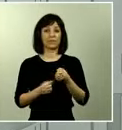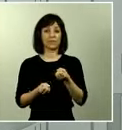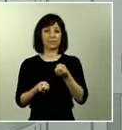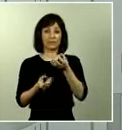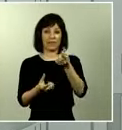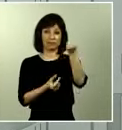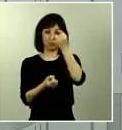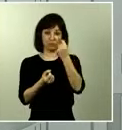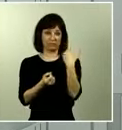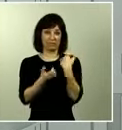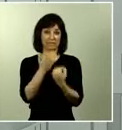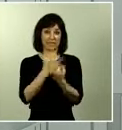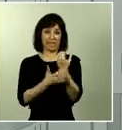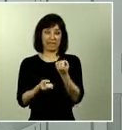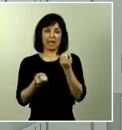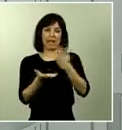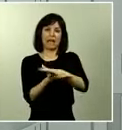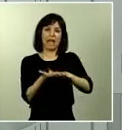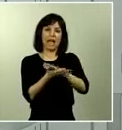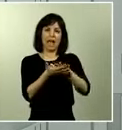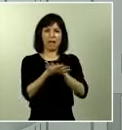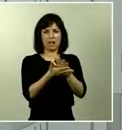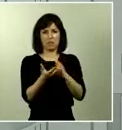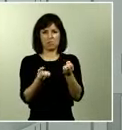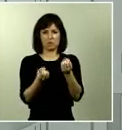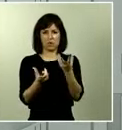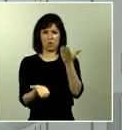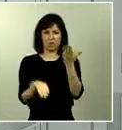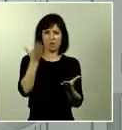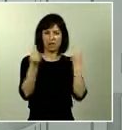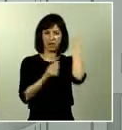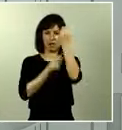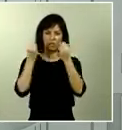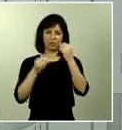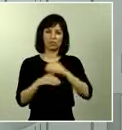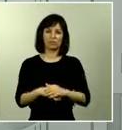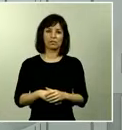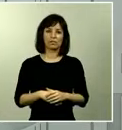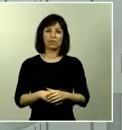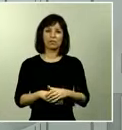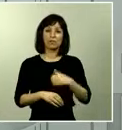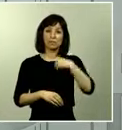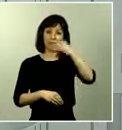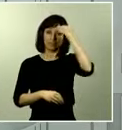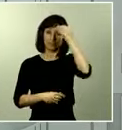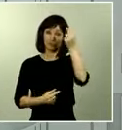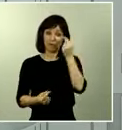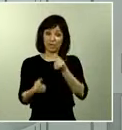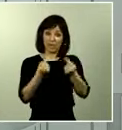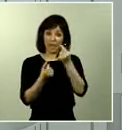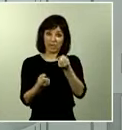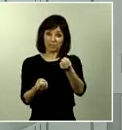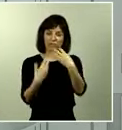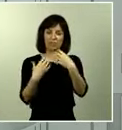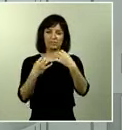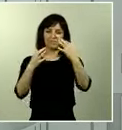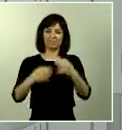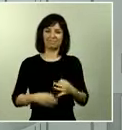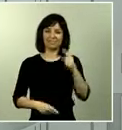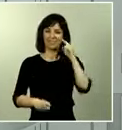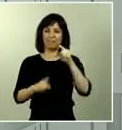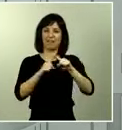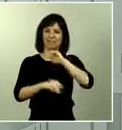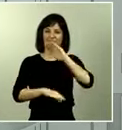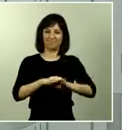mañana. Creo que estos datos, los de hoy, los que hemos ido conociendo, confirman el objetivo que teníamos esta semana del doblegamiento de la curva, a